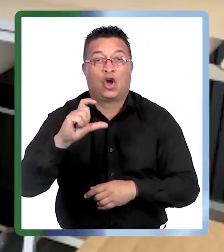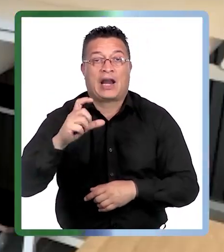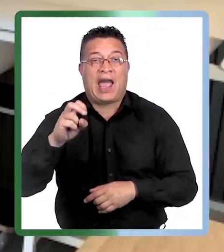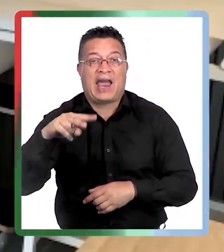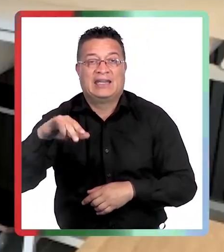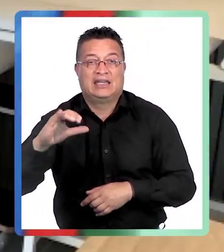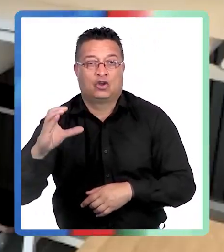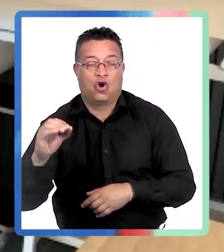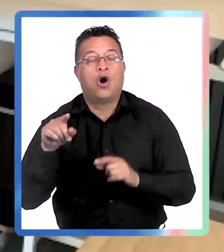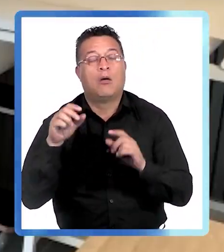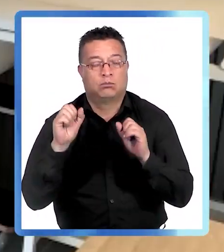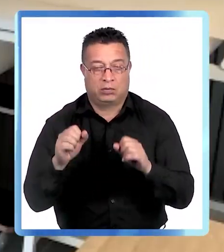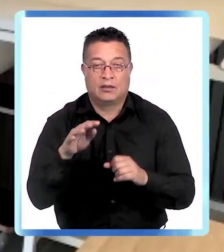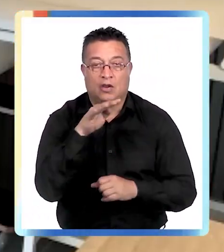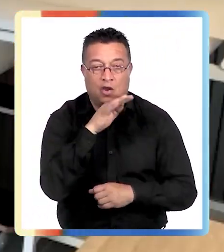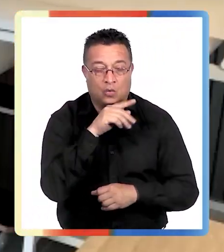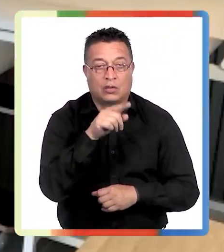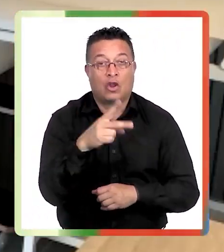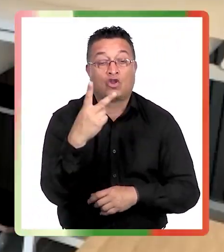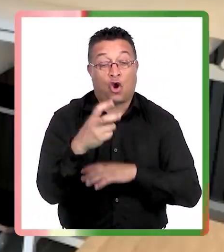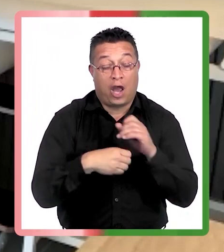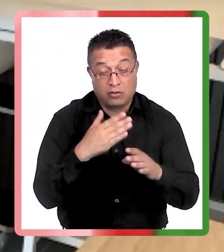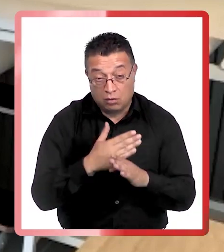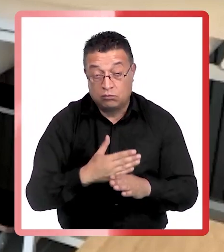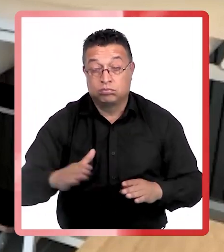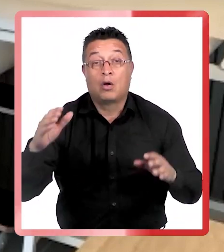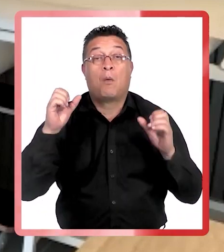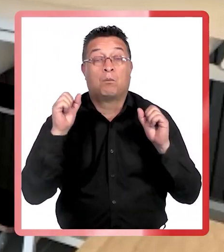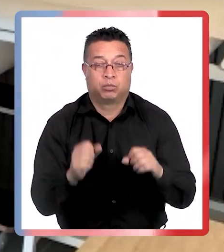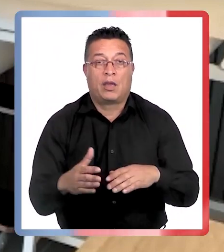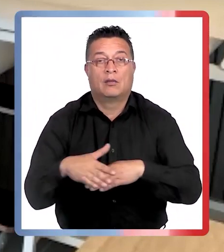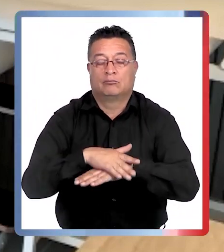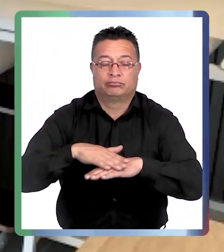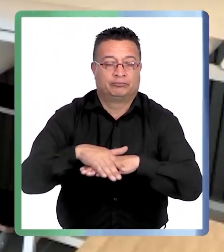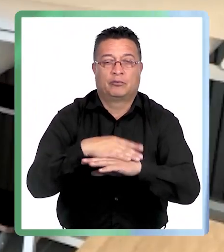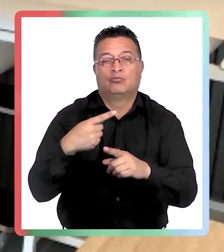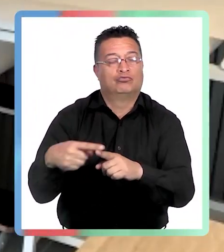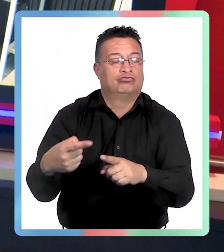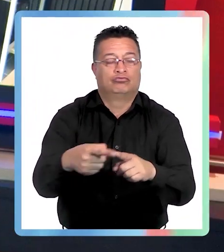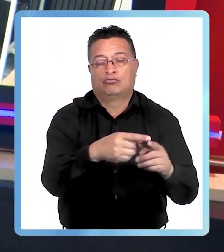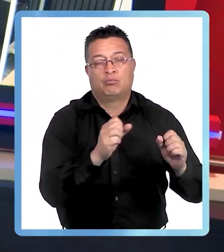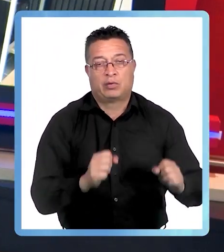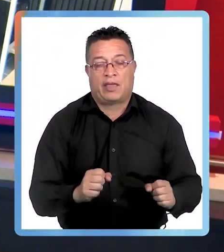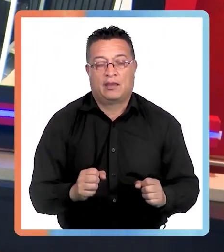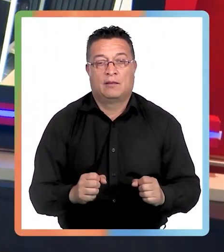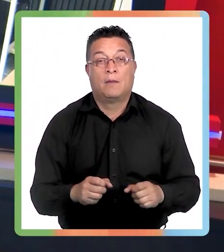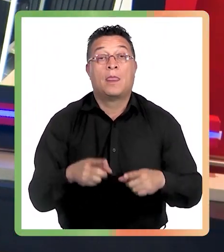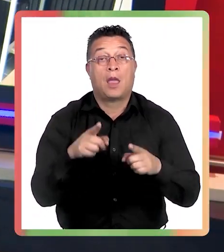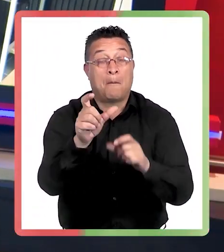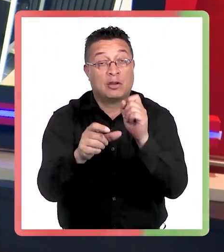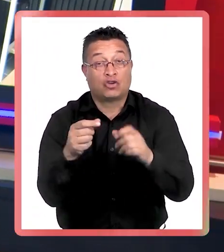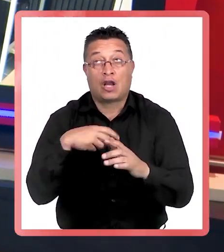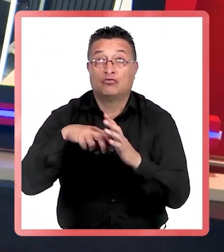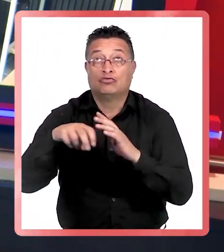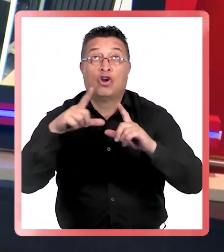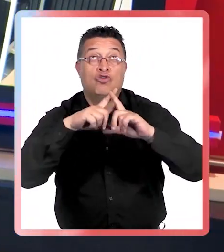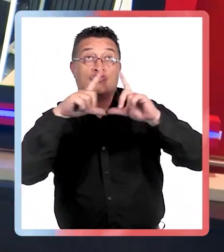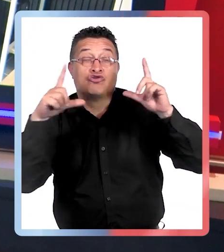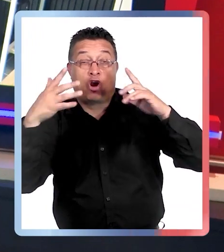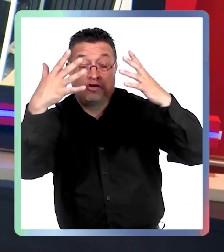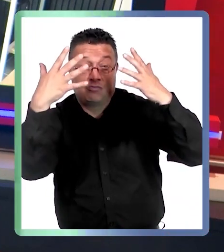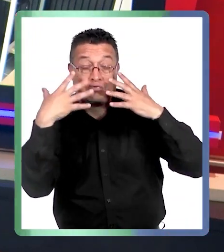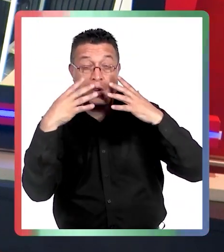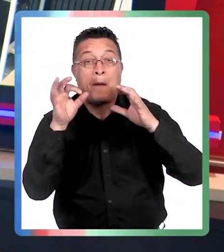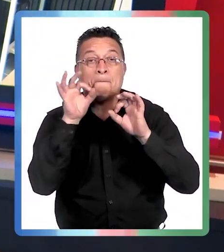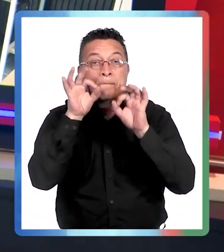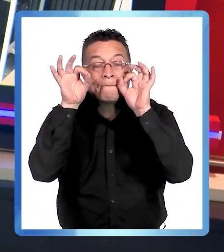los que se pueden usar hasta esa edad. Y desde ya más de 2 años uno puede usar los filtros protectores comunes. Hay personas que se exponen al sol y comienzan